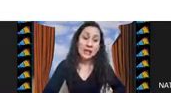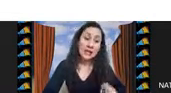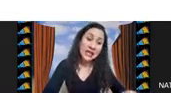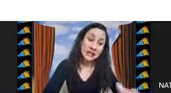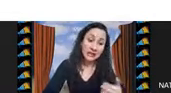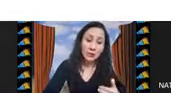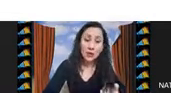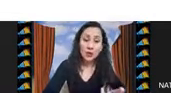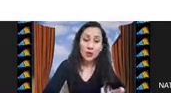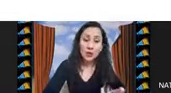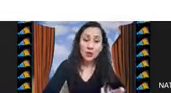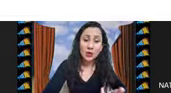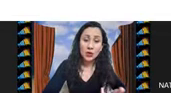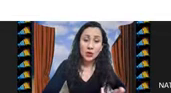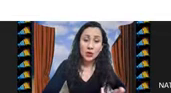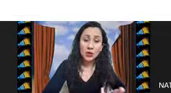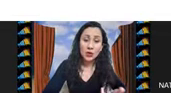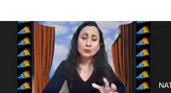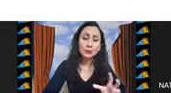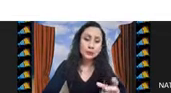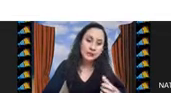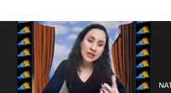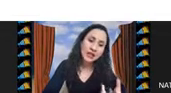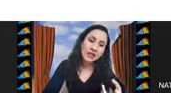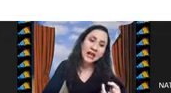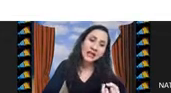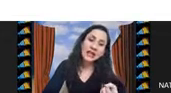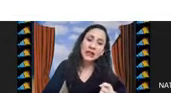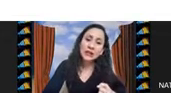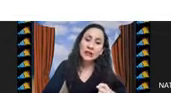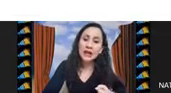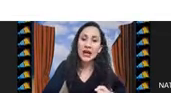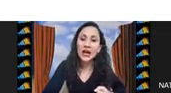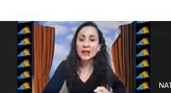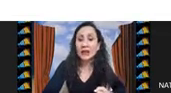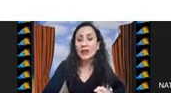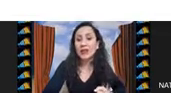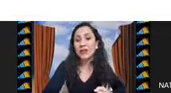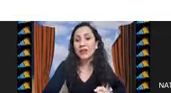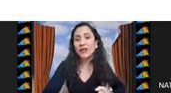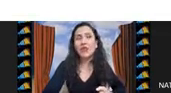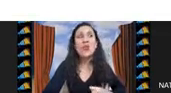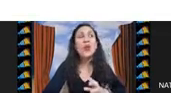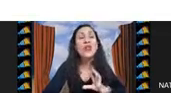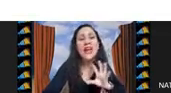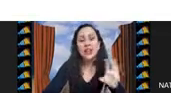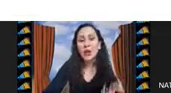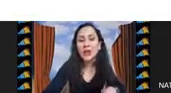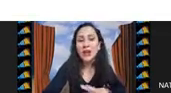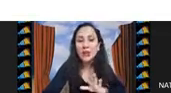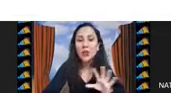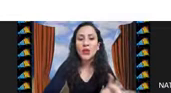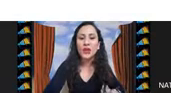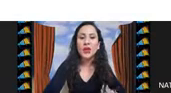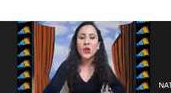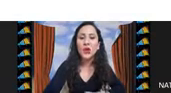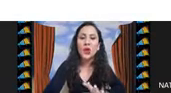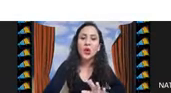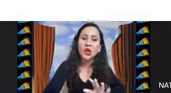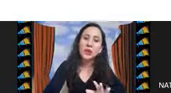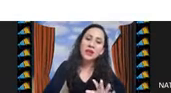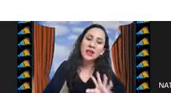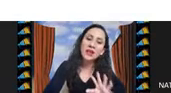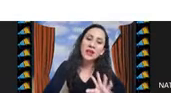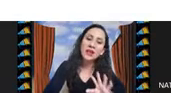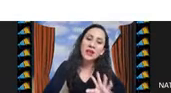y el desempeño final del algoritmo y tratar de identificar un modelo de obtener un modelo